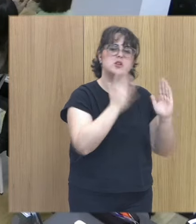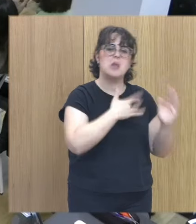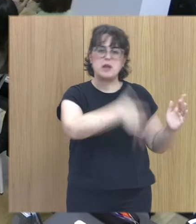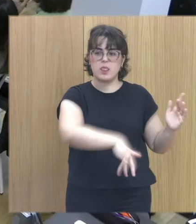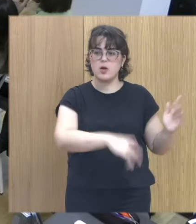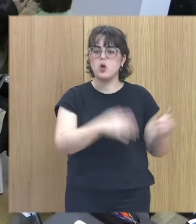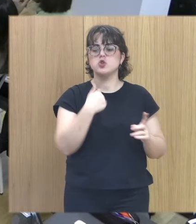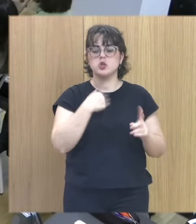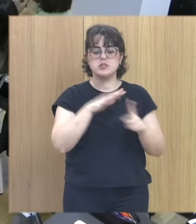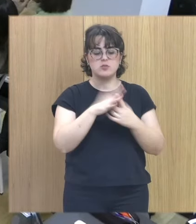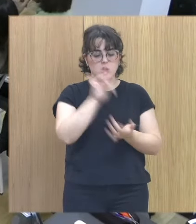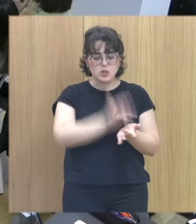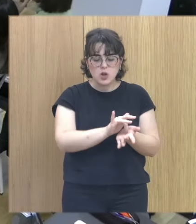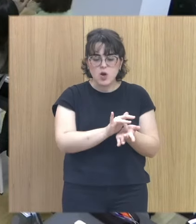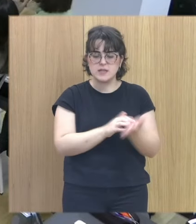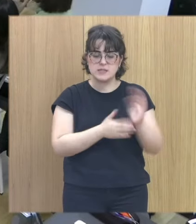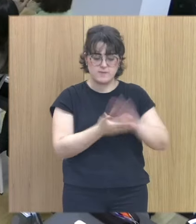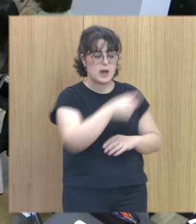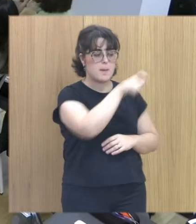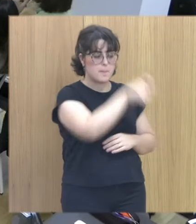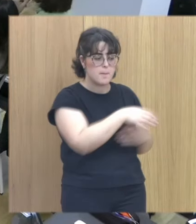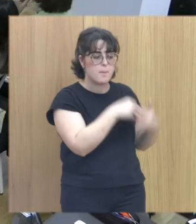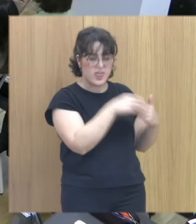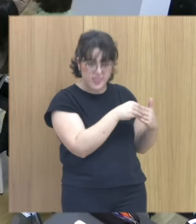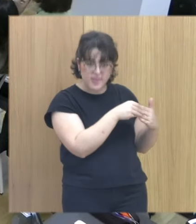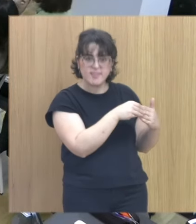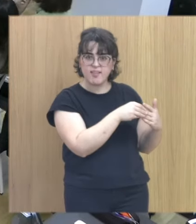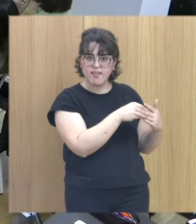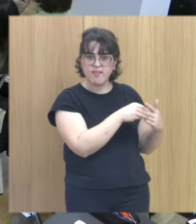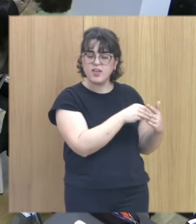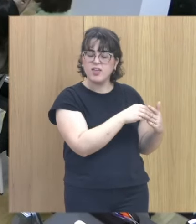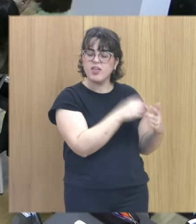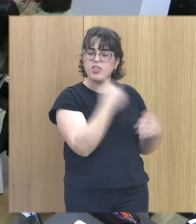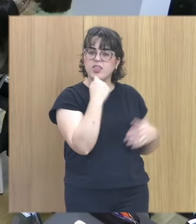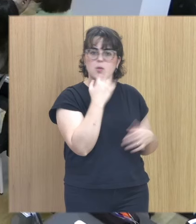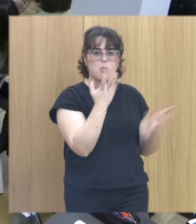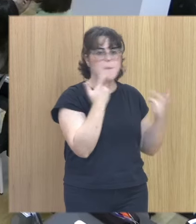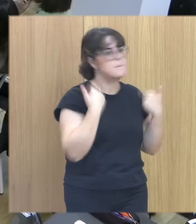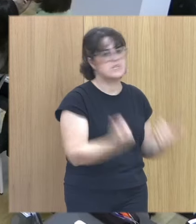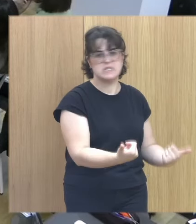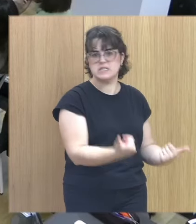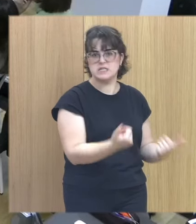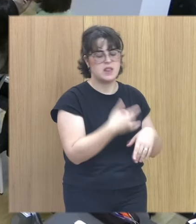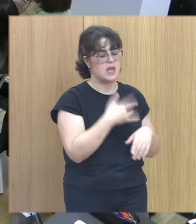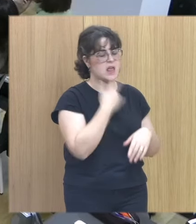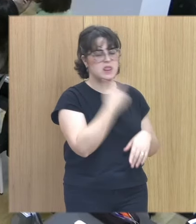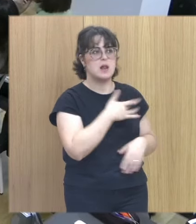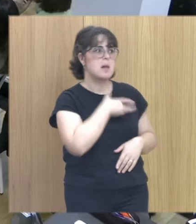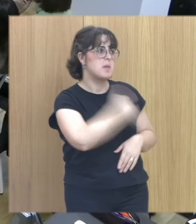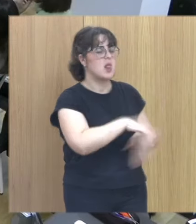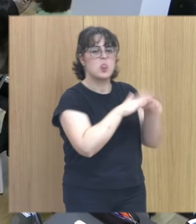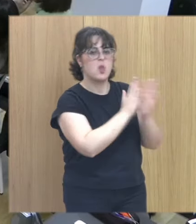yo he tenido alguna situación que ha pasado que ha sido el paciente o la paciente en este caso la que ha tenido prisa por hacer el perdón no desde